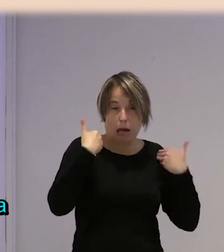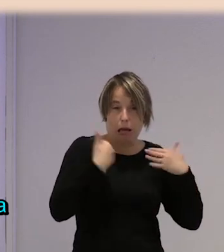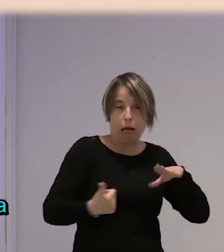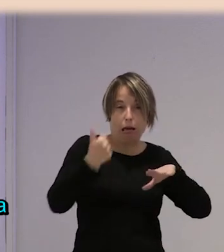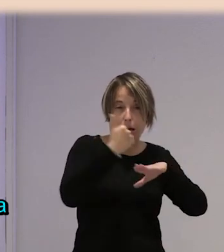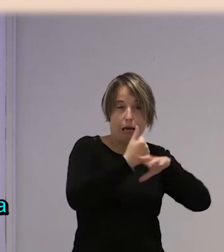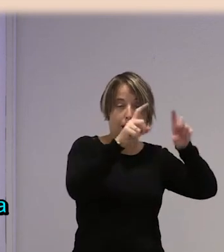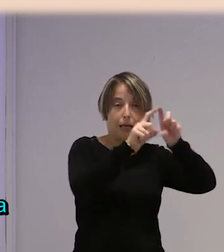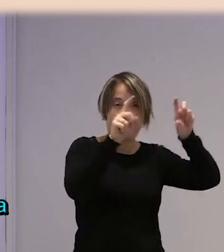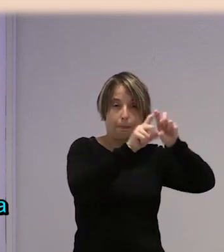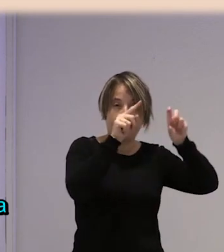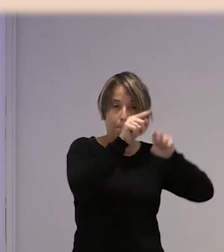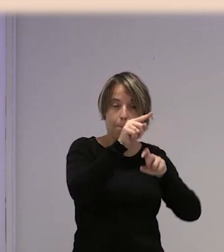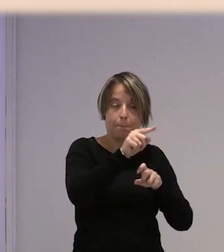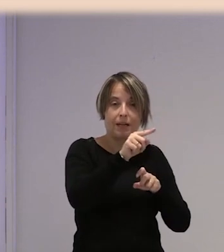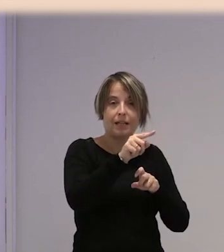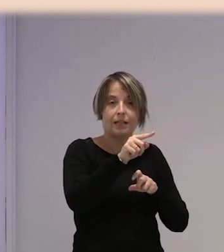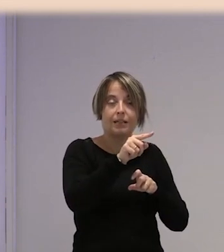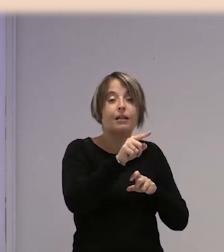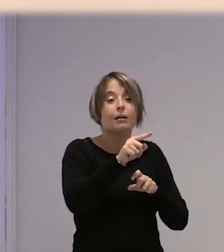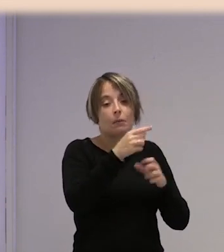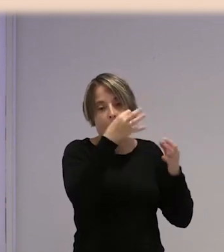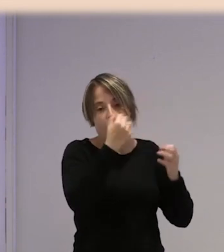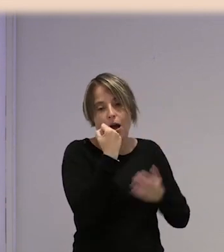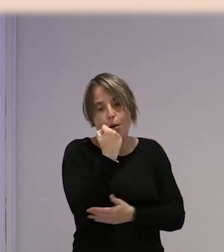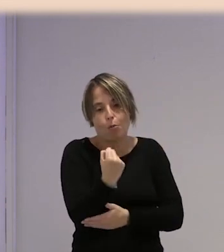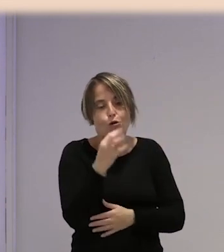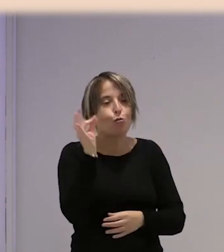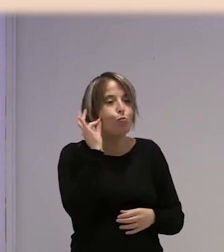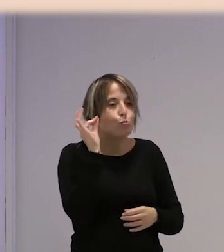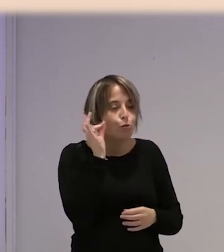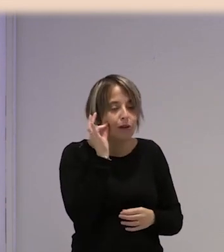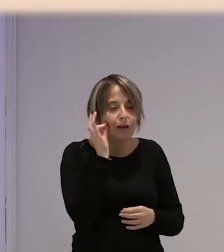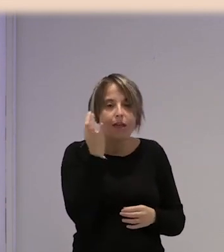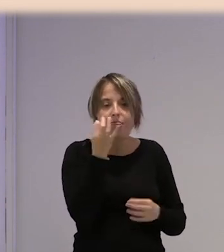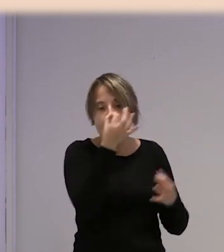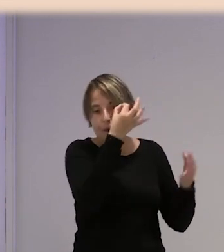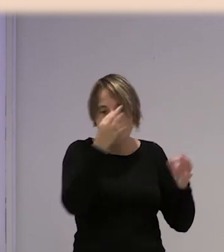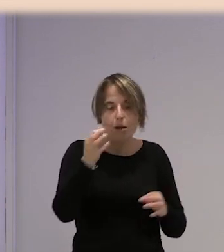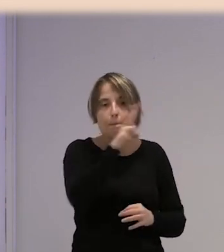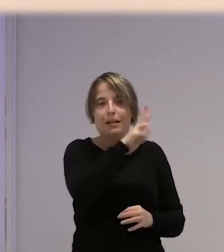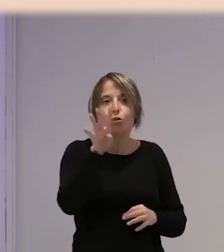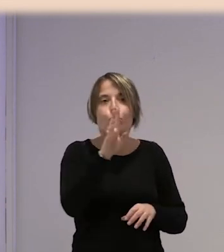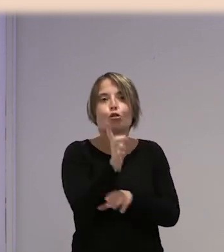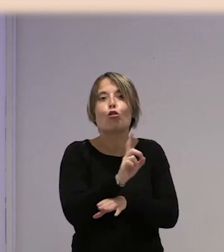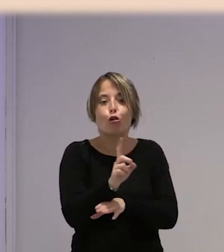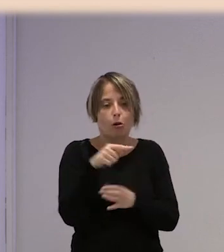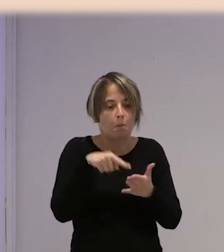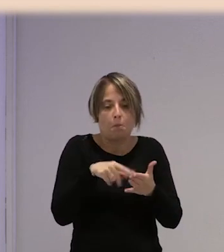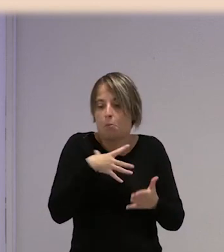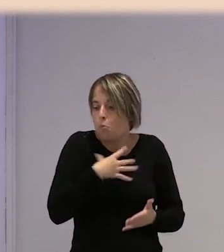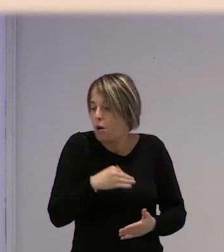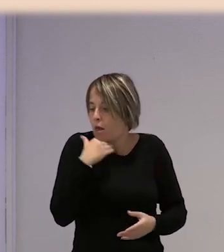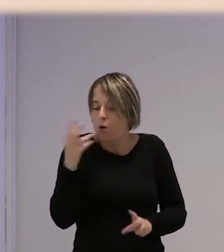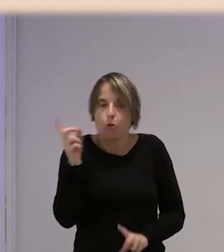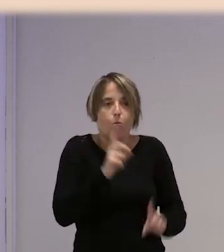en la empresa que está para y por las mujeres, tiene que estar las 24 horas pendiente porque le puede pasar cualquier